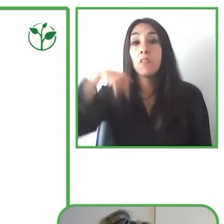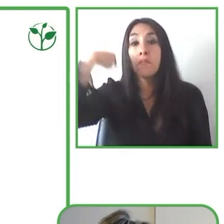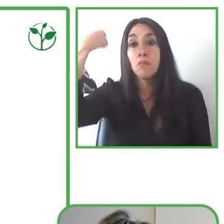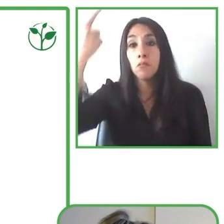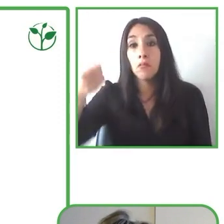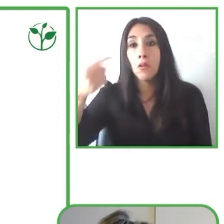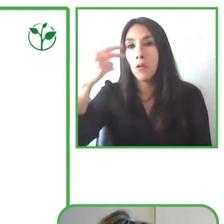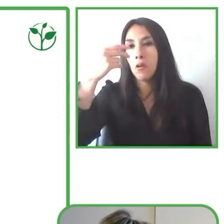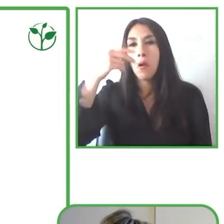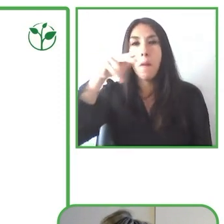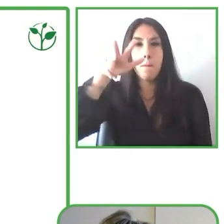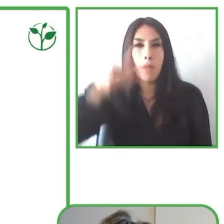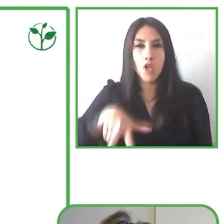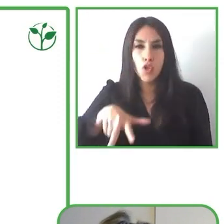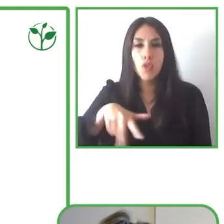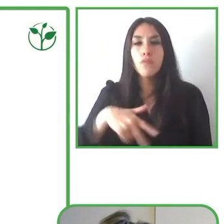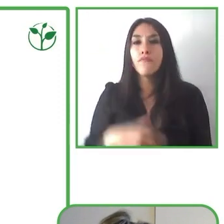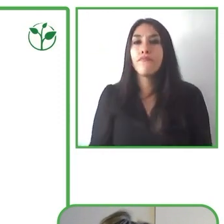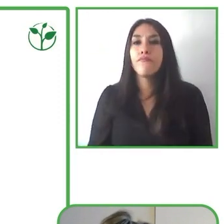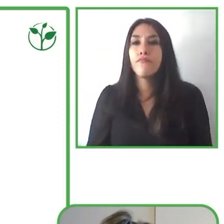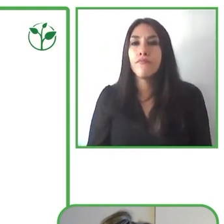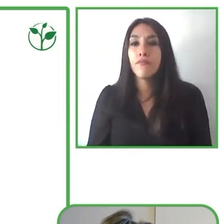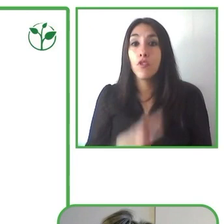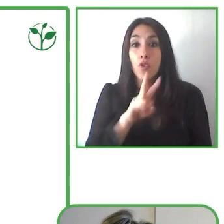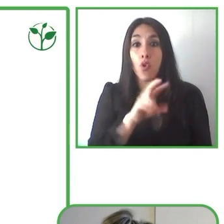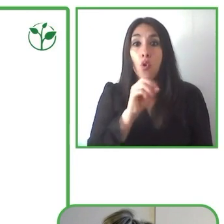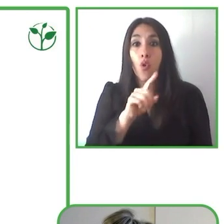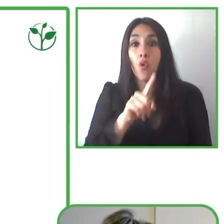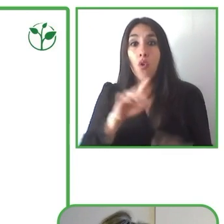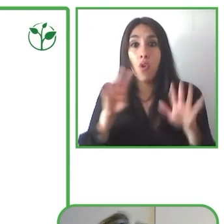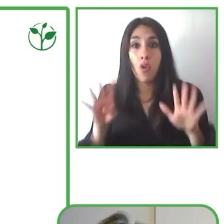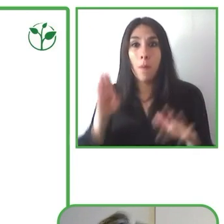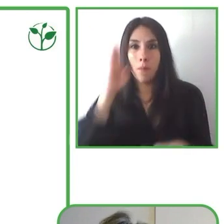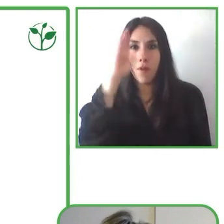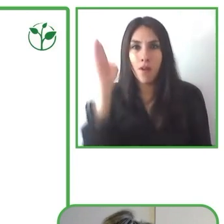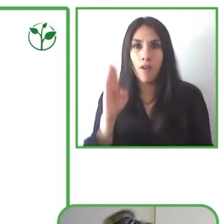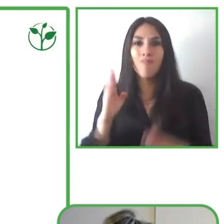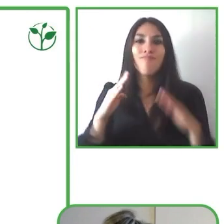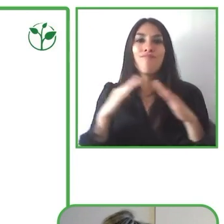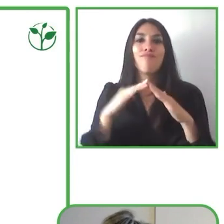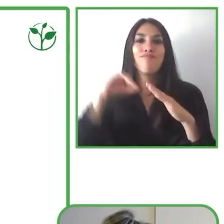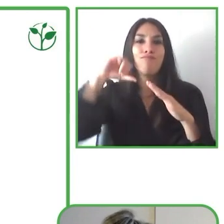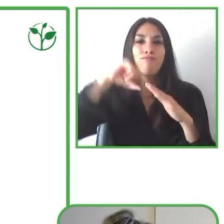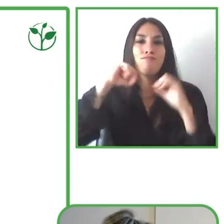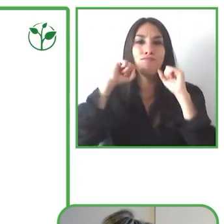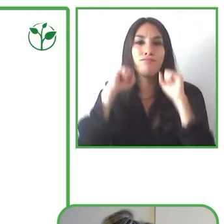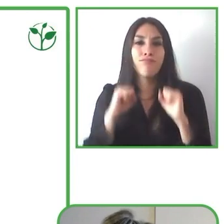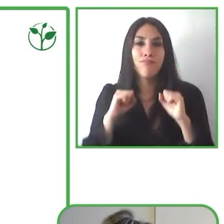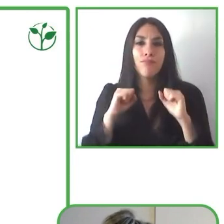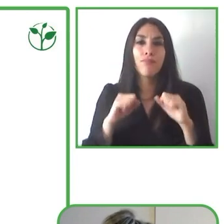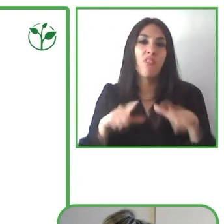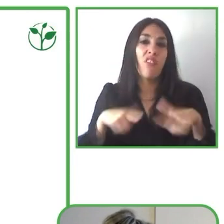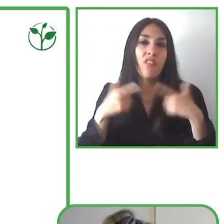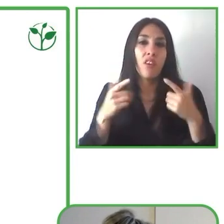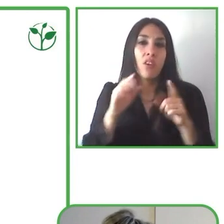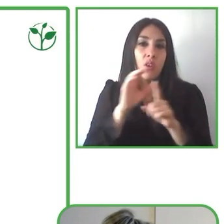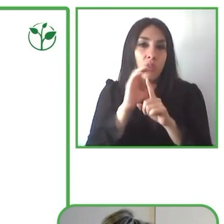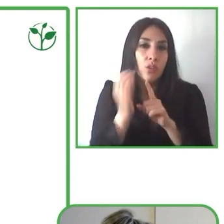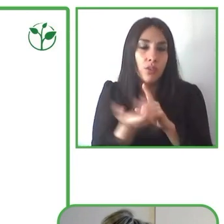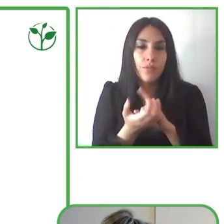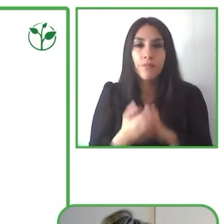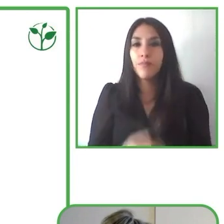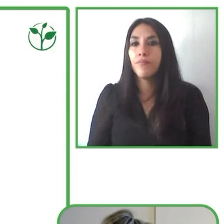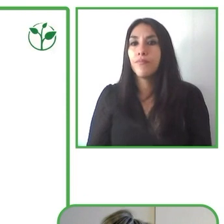social por COVID. La vida cultural se paralizó. La ascendente trayectoria de Benká